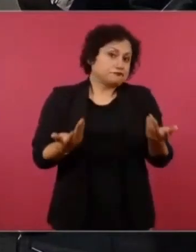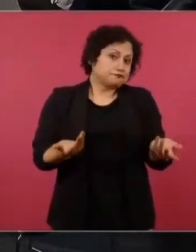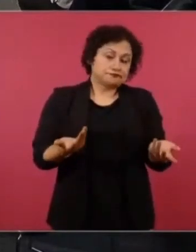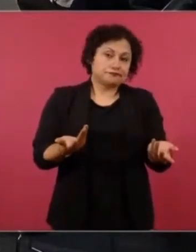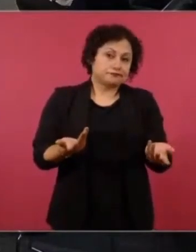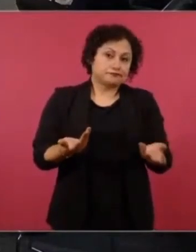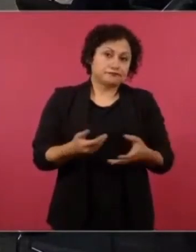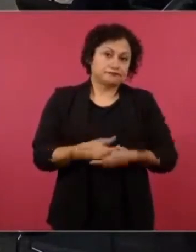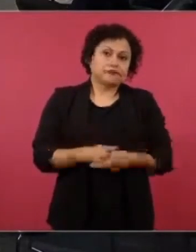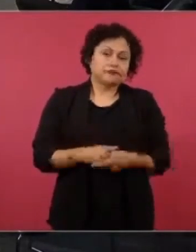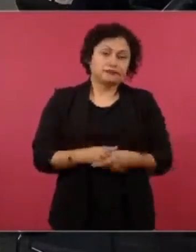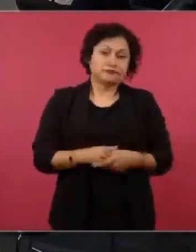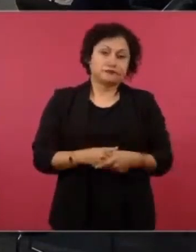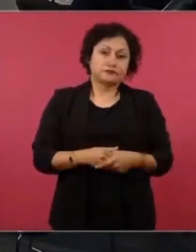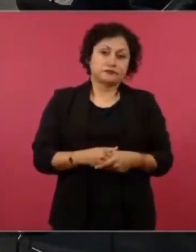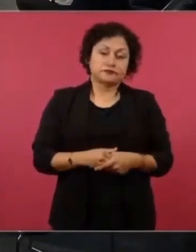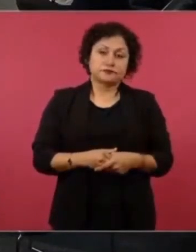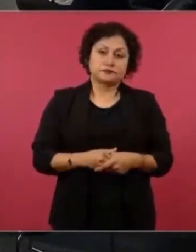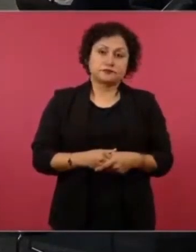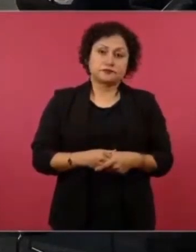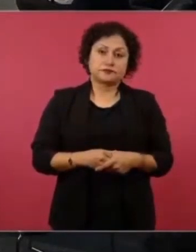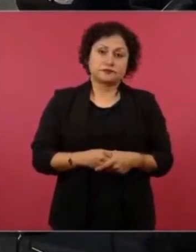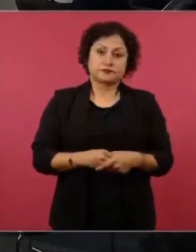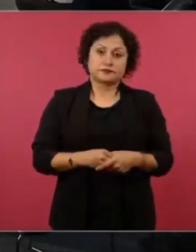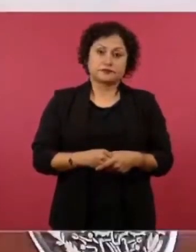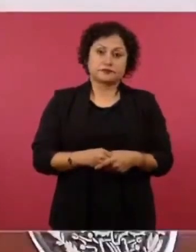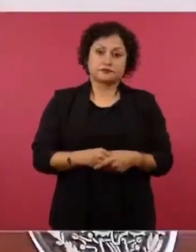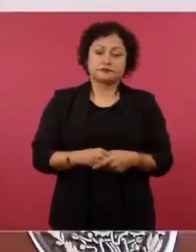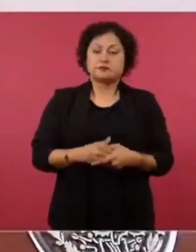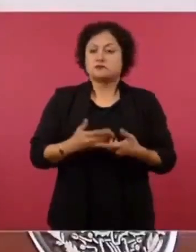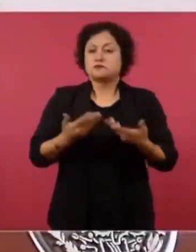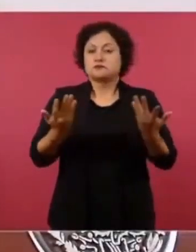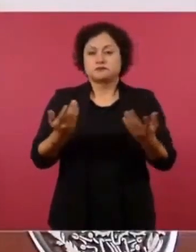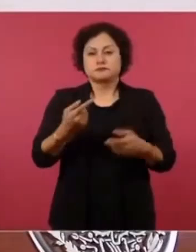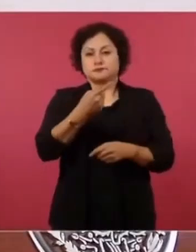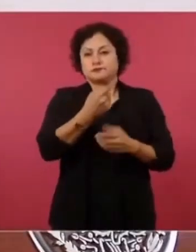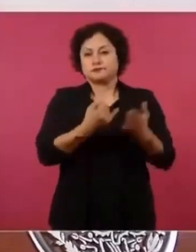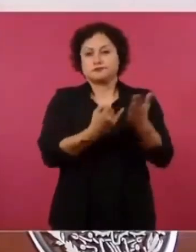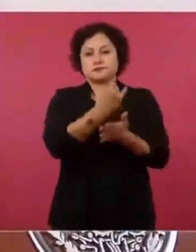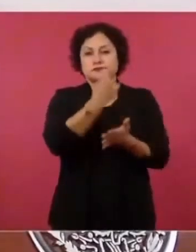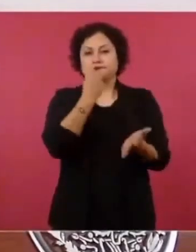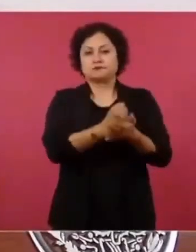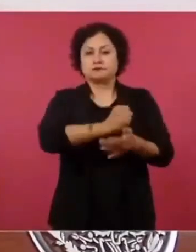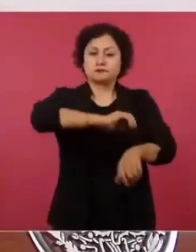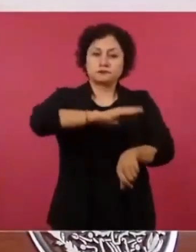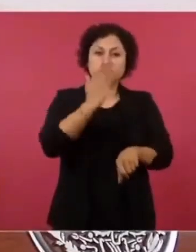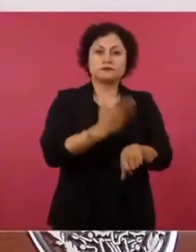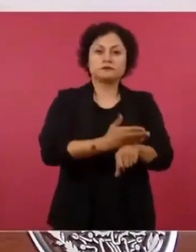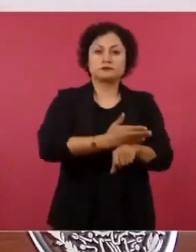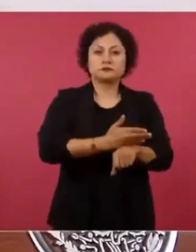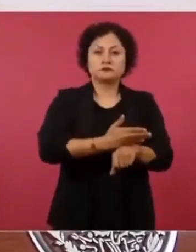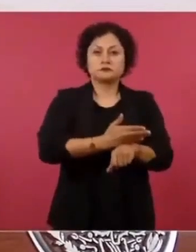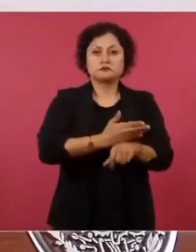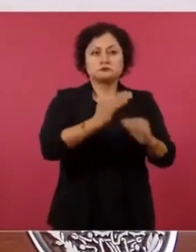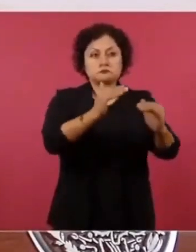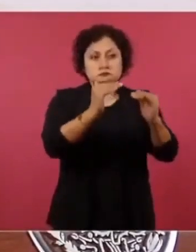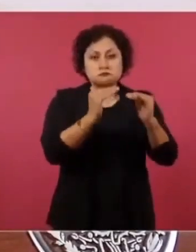Independientemente si le rebajan la pena, ayudaría mucho